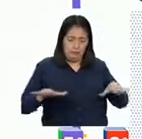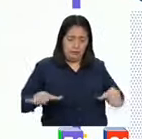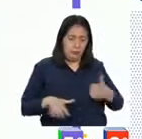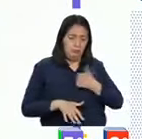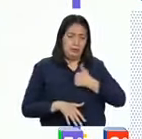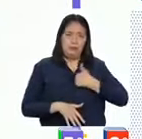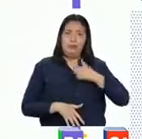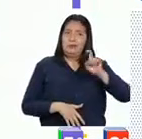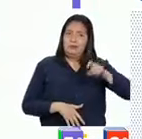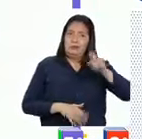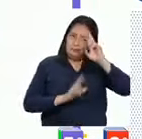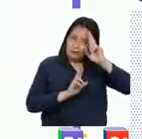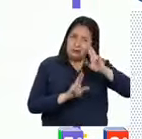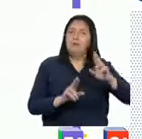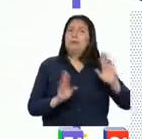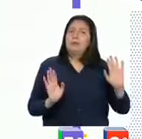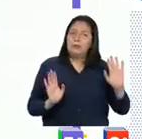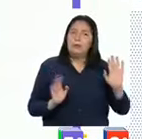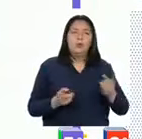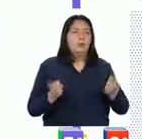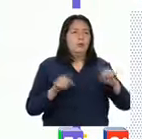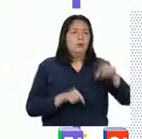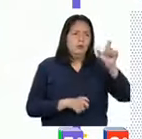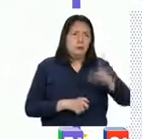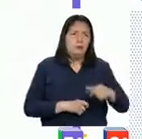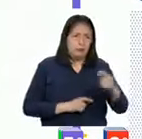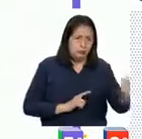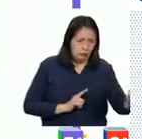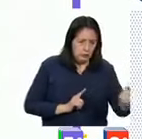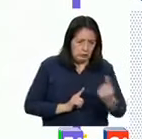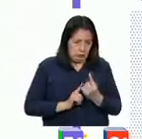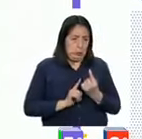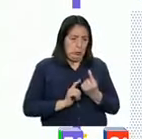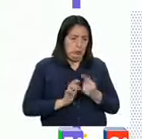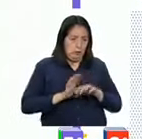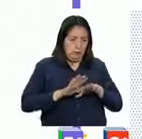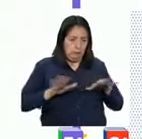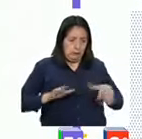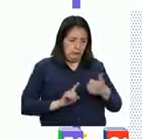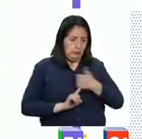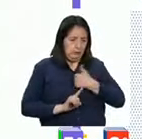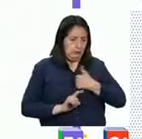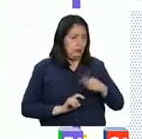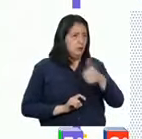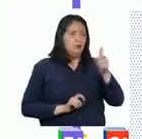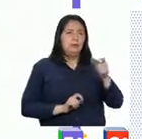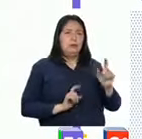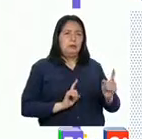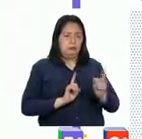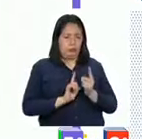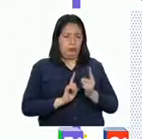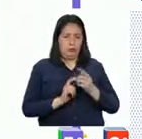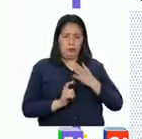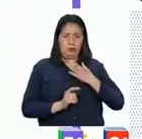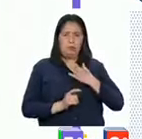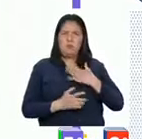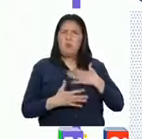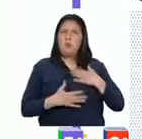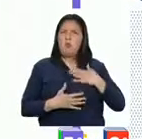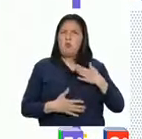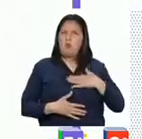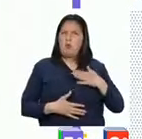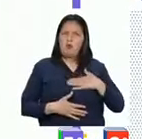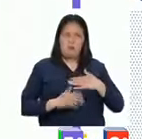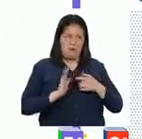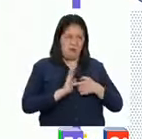y es necesario respetarlo. Cuando una persona invade el espacio personal de otra, su cuerpo manifestará